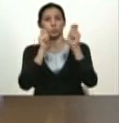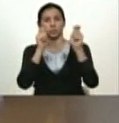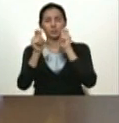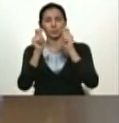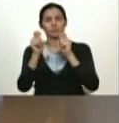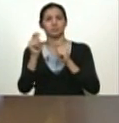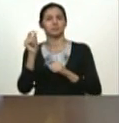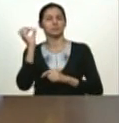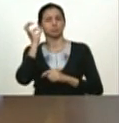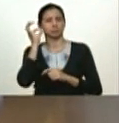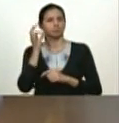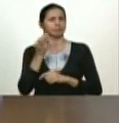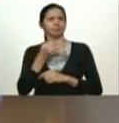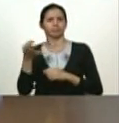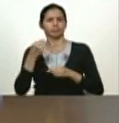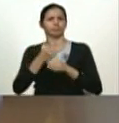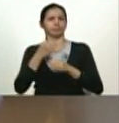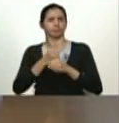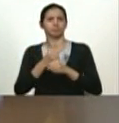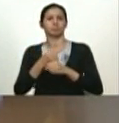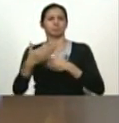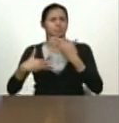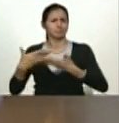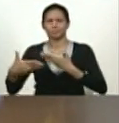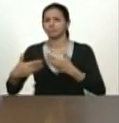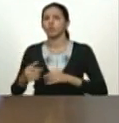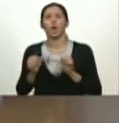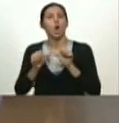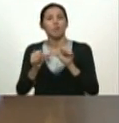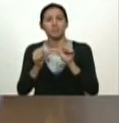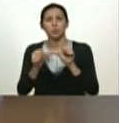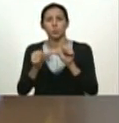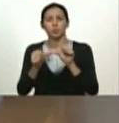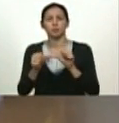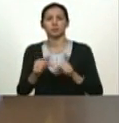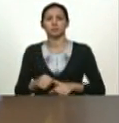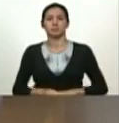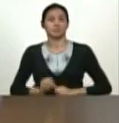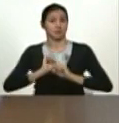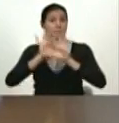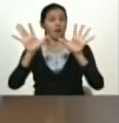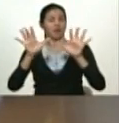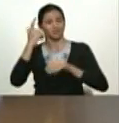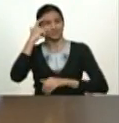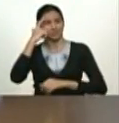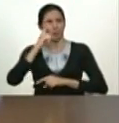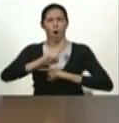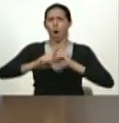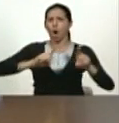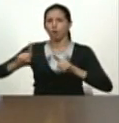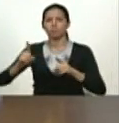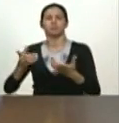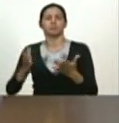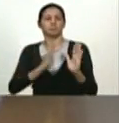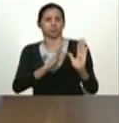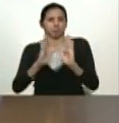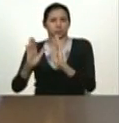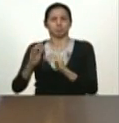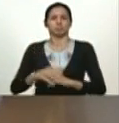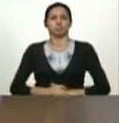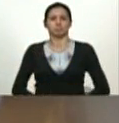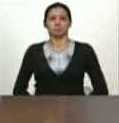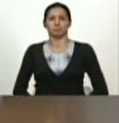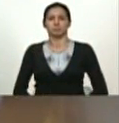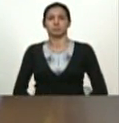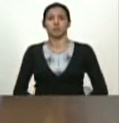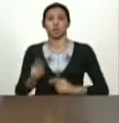dedicada a tiempo completo y viene dinamizando todo tiene órdenes muy precisas para dinamizar aún más el